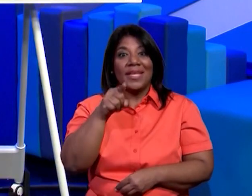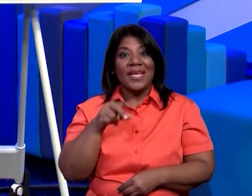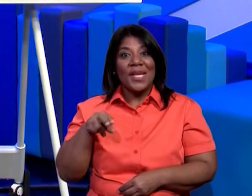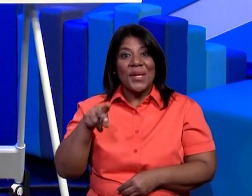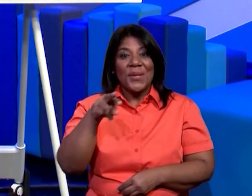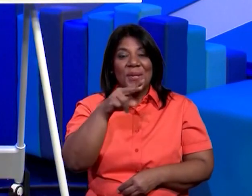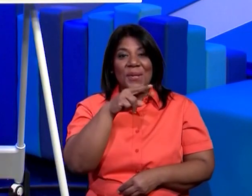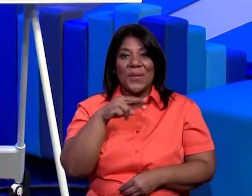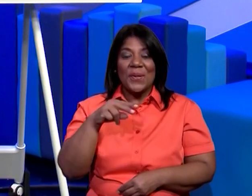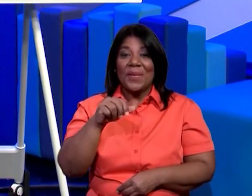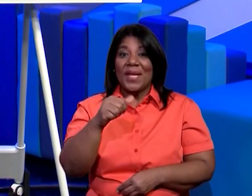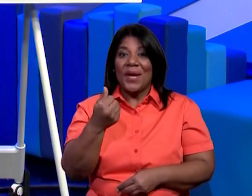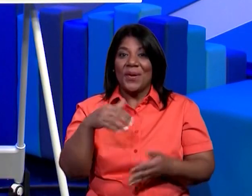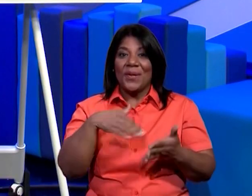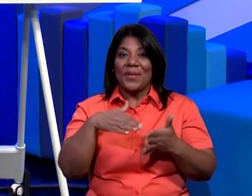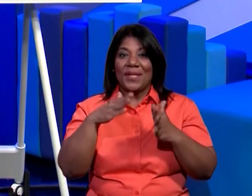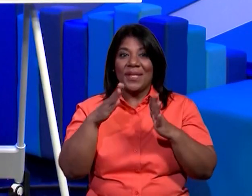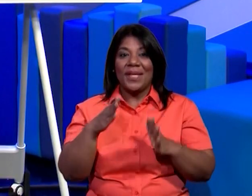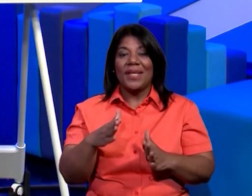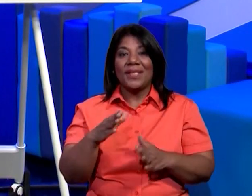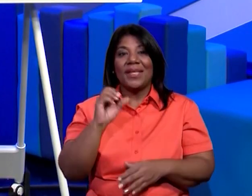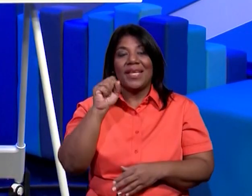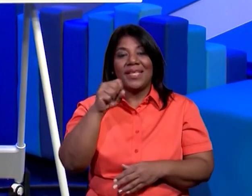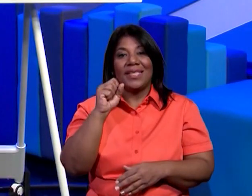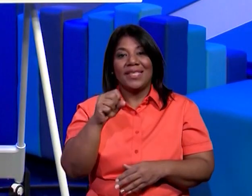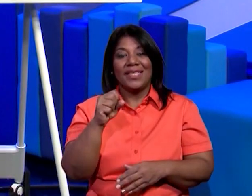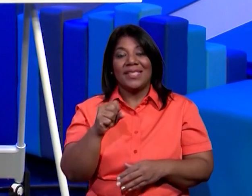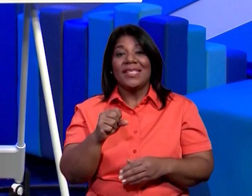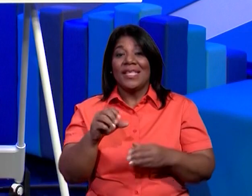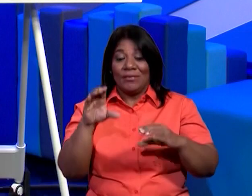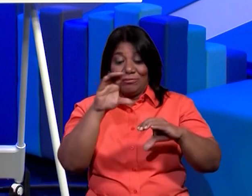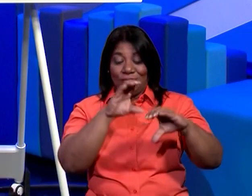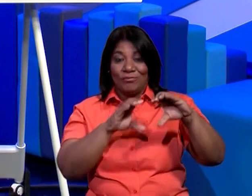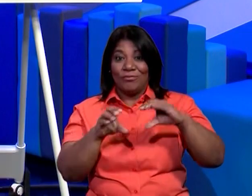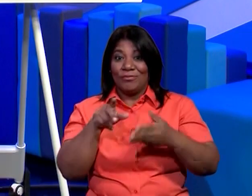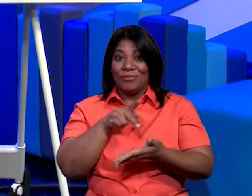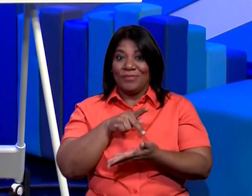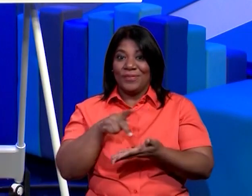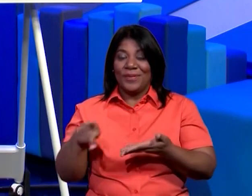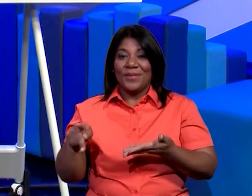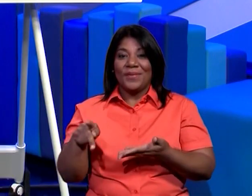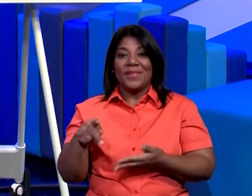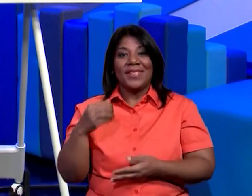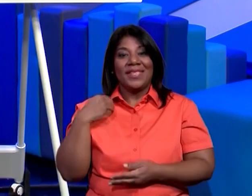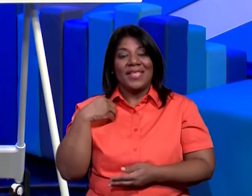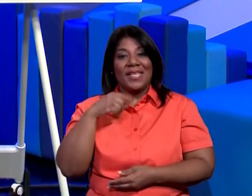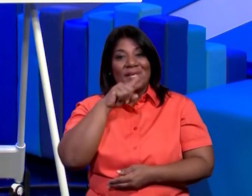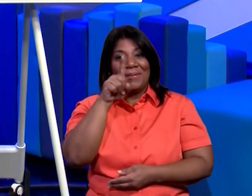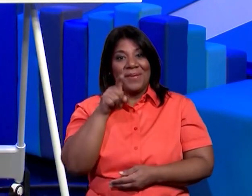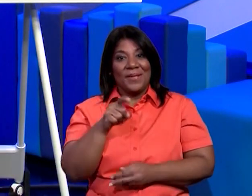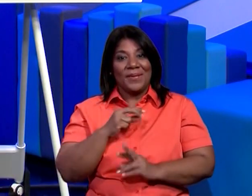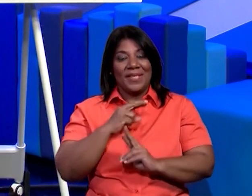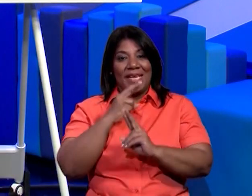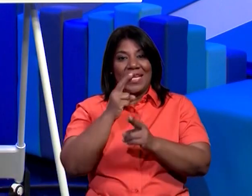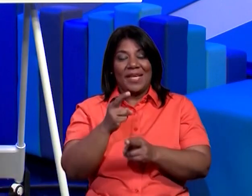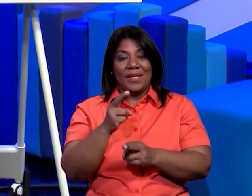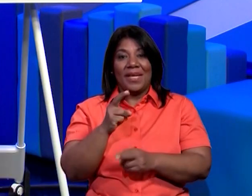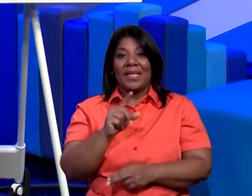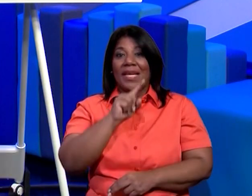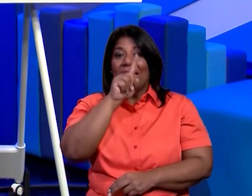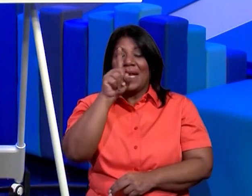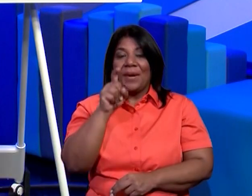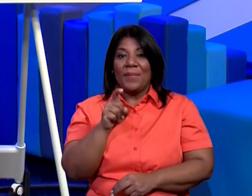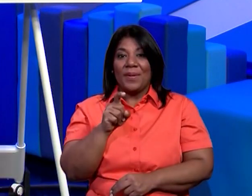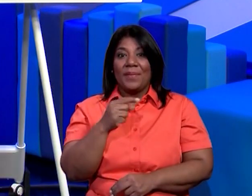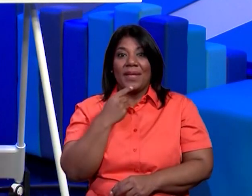otros estudiantes mis grandes científicos de sexto grado que nos van a contestar estas preguntas la primera pregunta